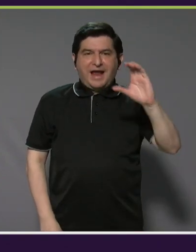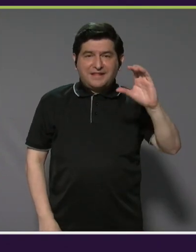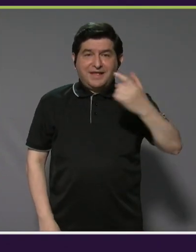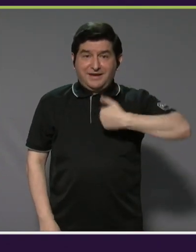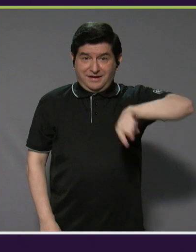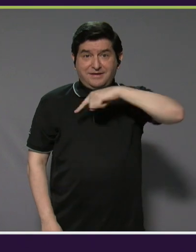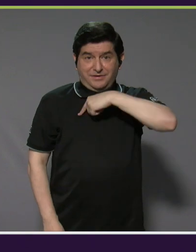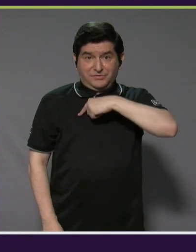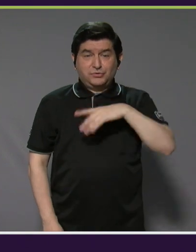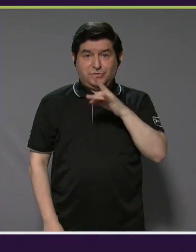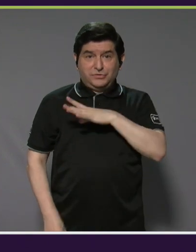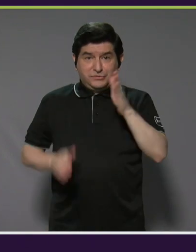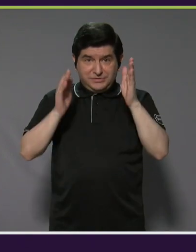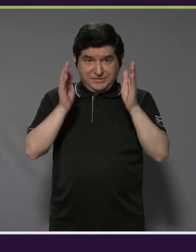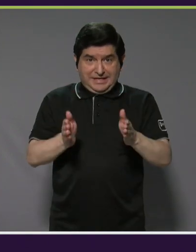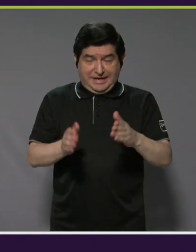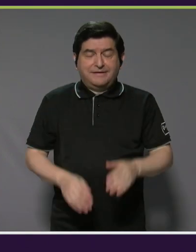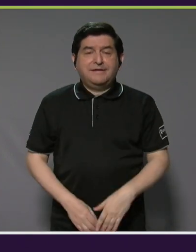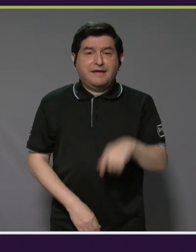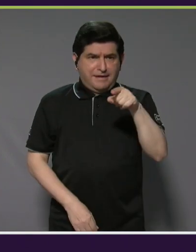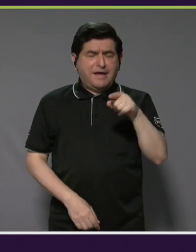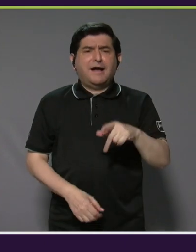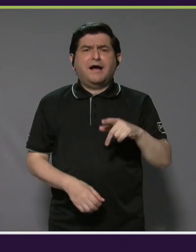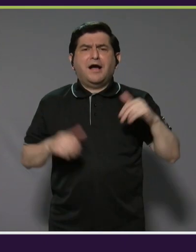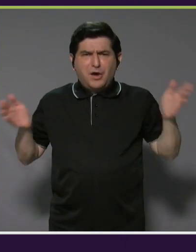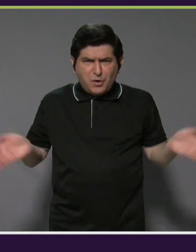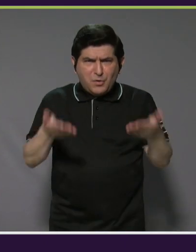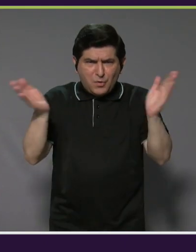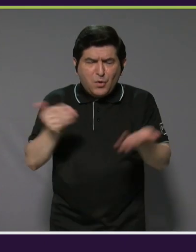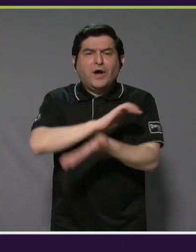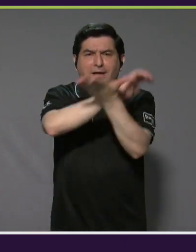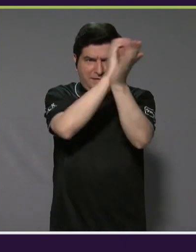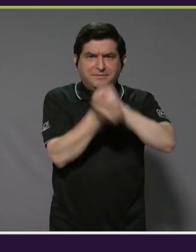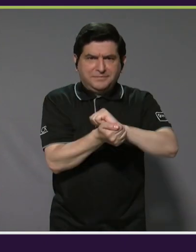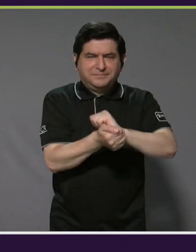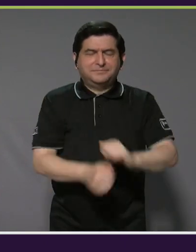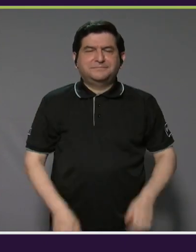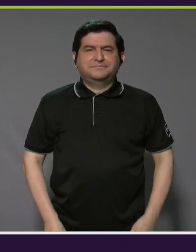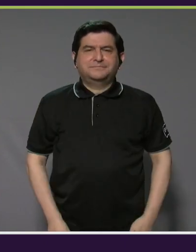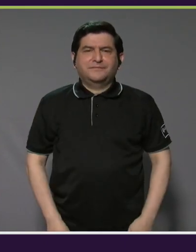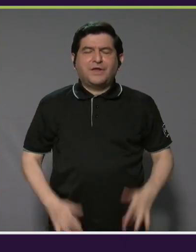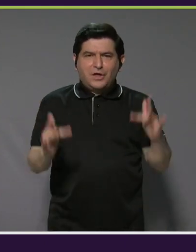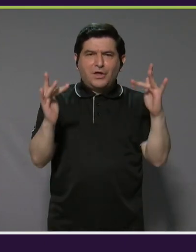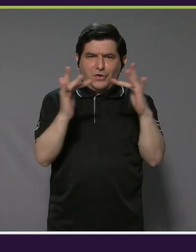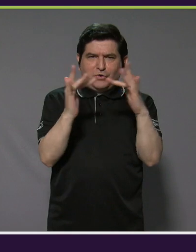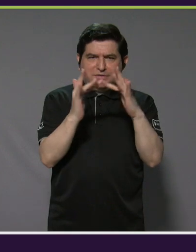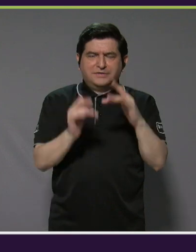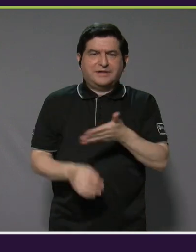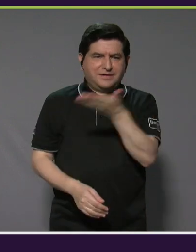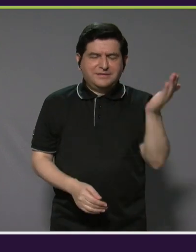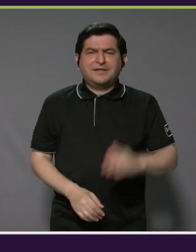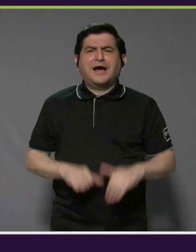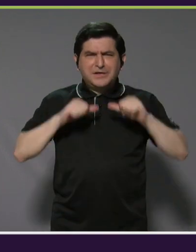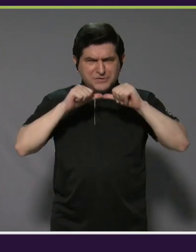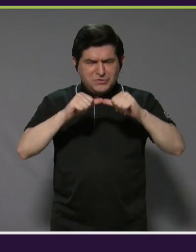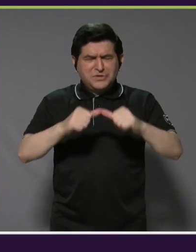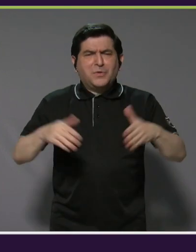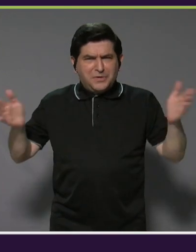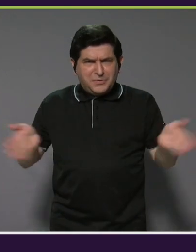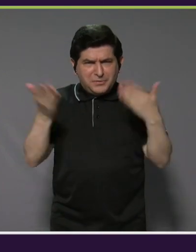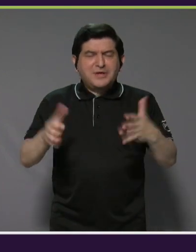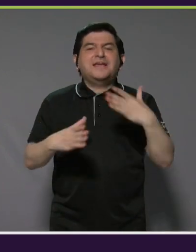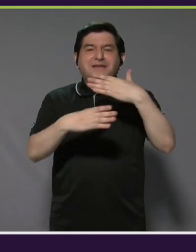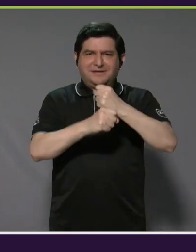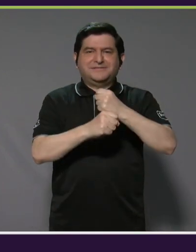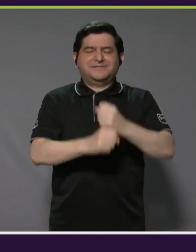nuestro caso de Chile, que están ahí empujando a que esto cambie. Entonces, conectarse con ellas, darle con todas las ganas, motivarse y simplemente